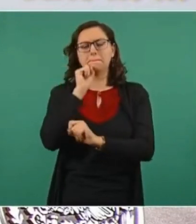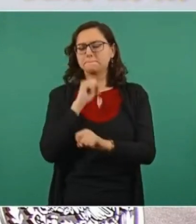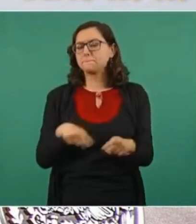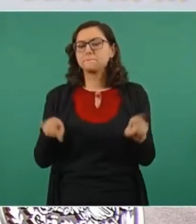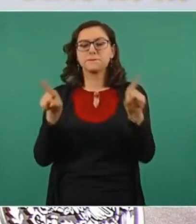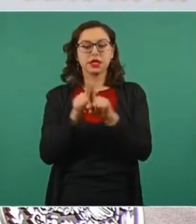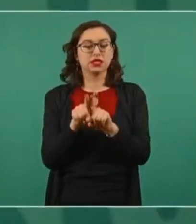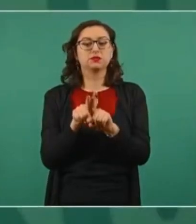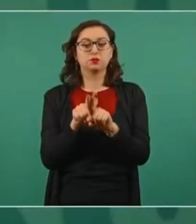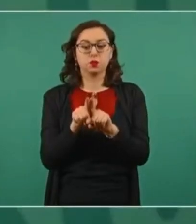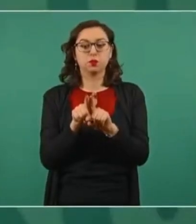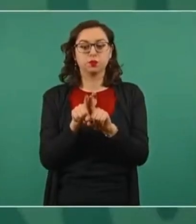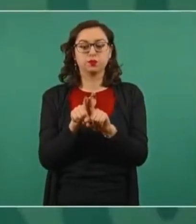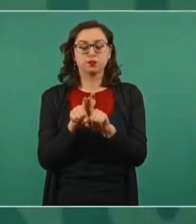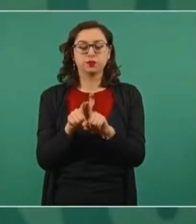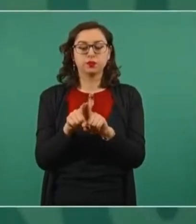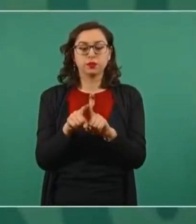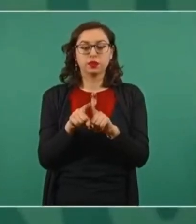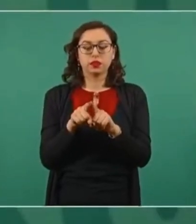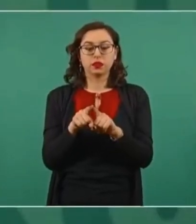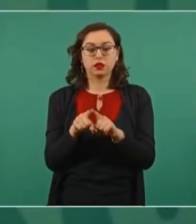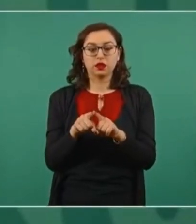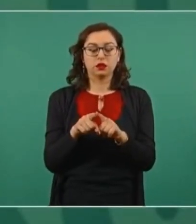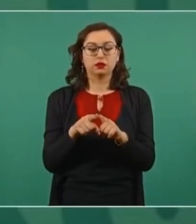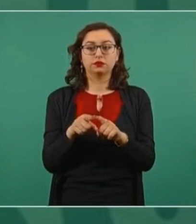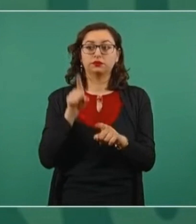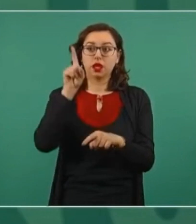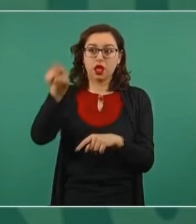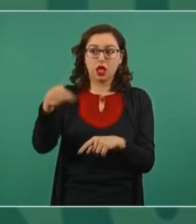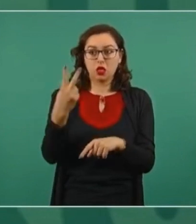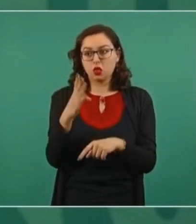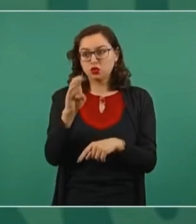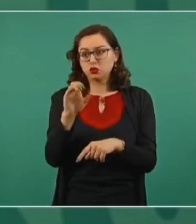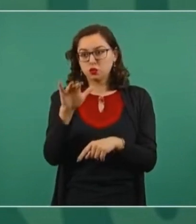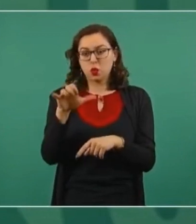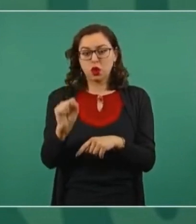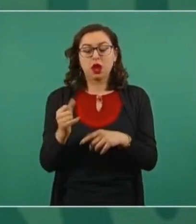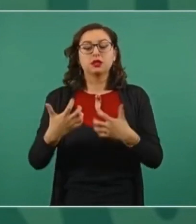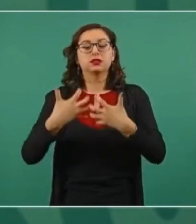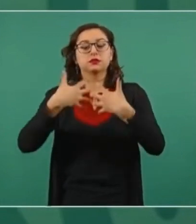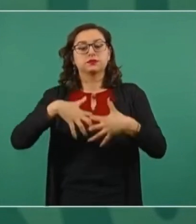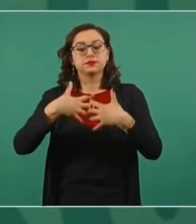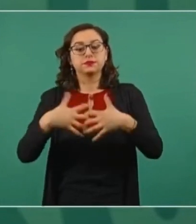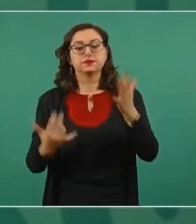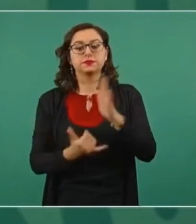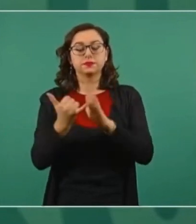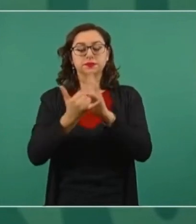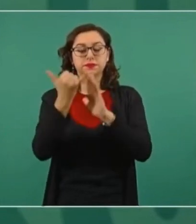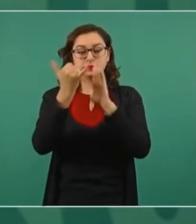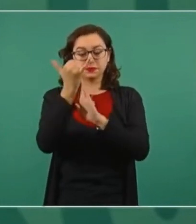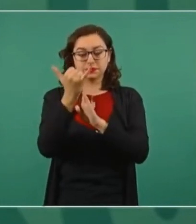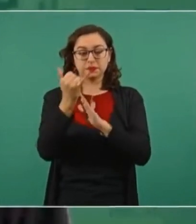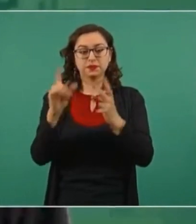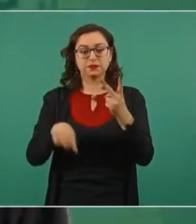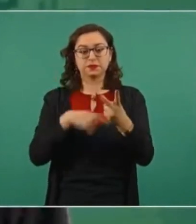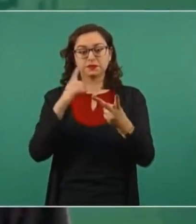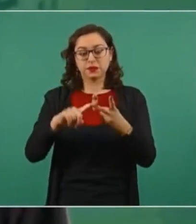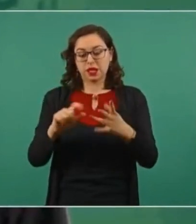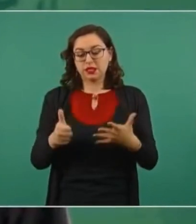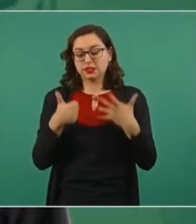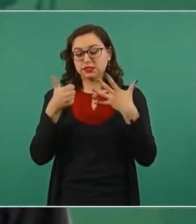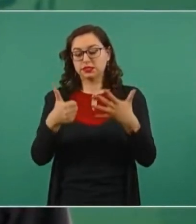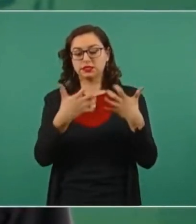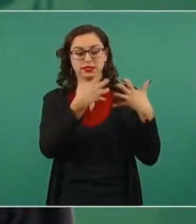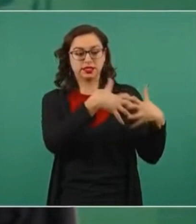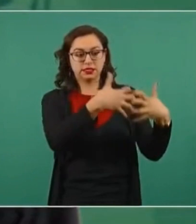concluir la refinería de Dos Bocas, para rehabilitar las seis refinerías,